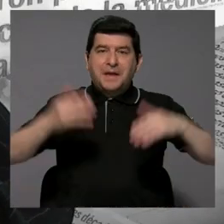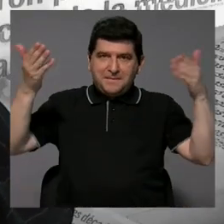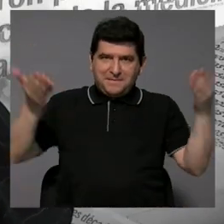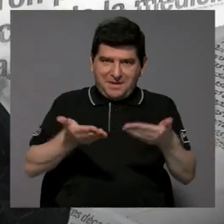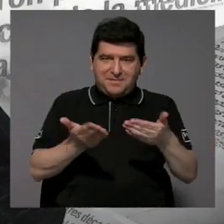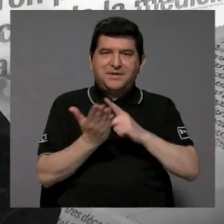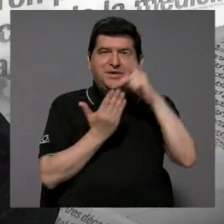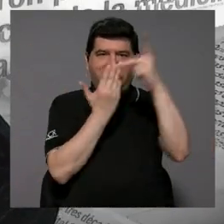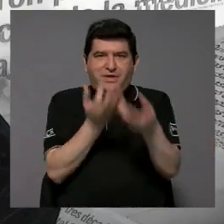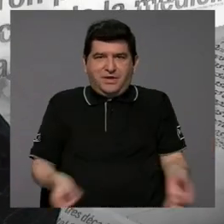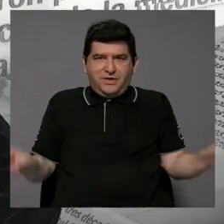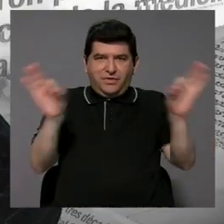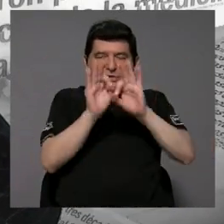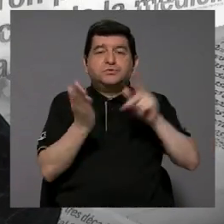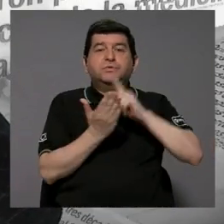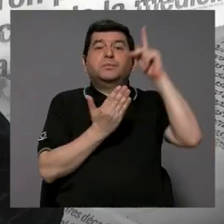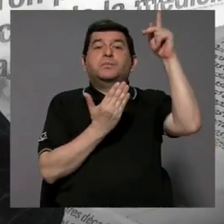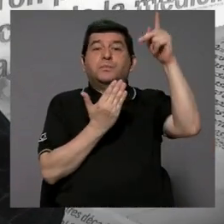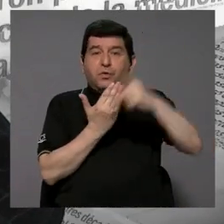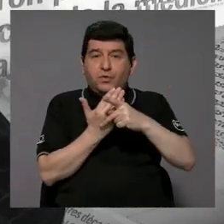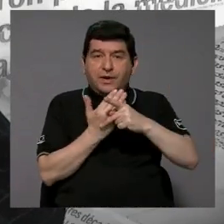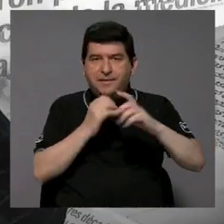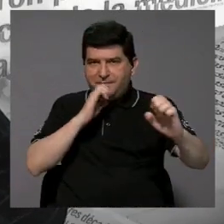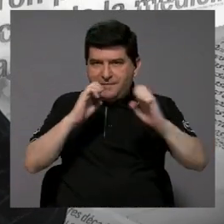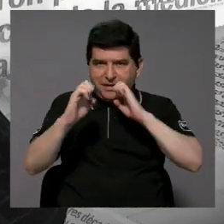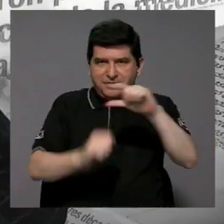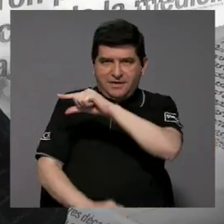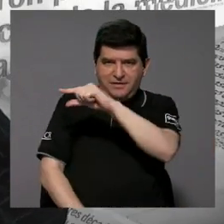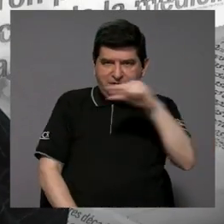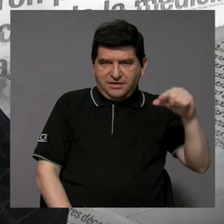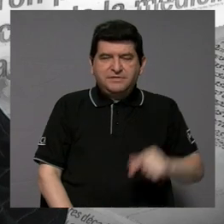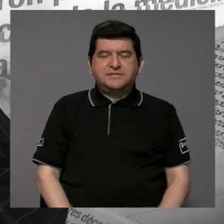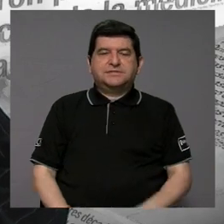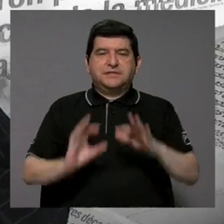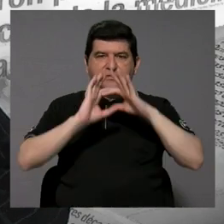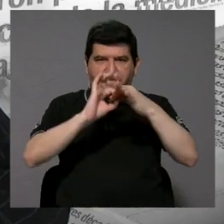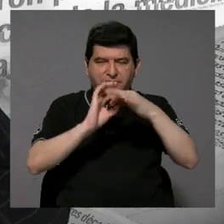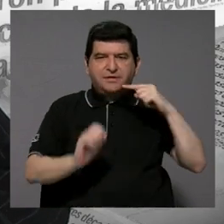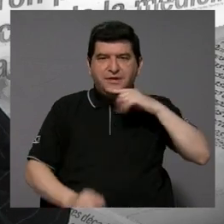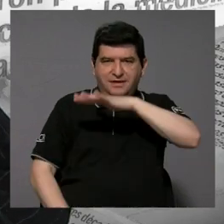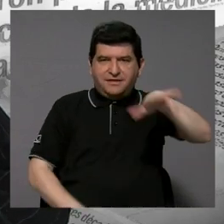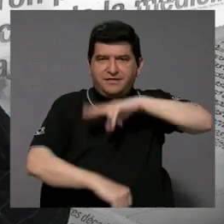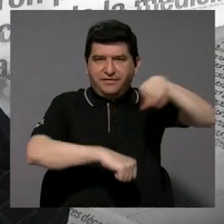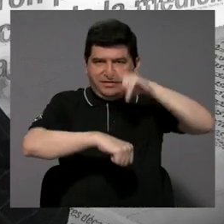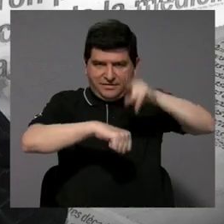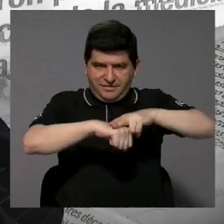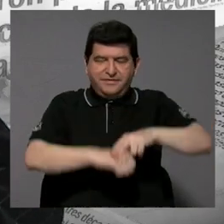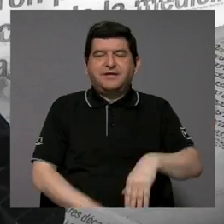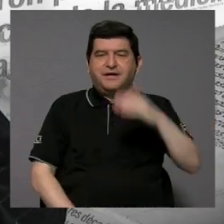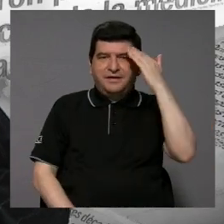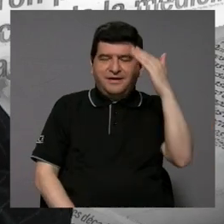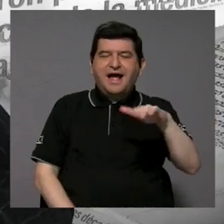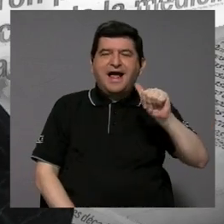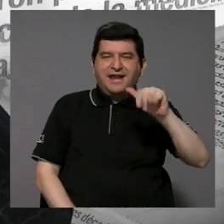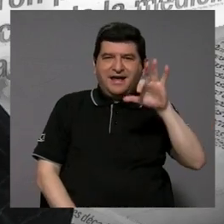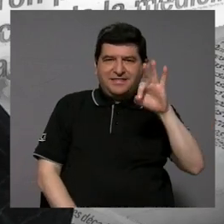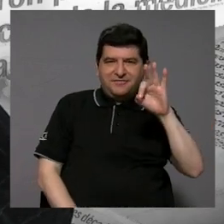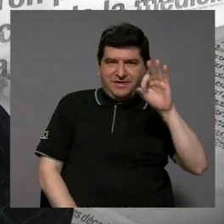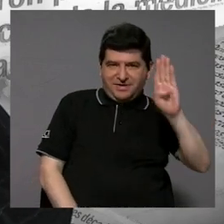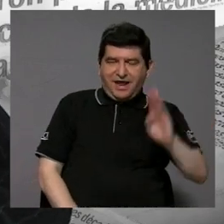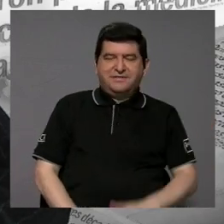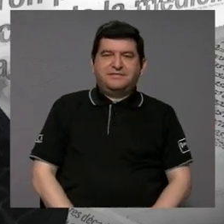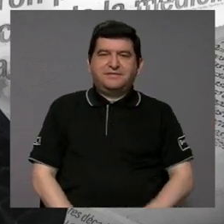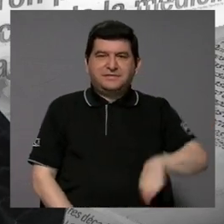Bienvenidos a Lo que importa, un programa de entrevista semanal sobre la realidad nacional. Les saluda Alejandra Fernández